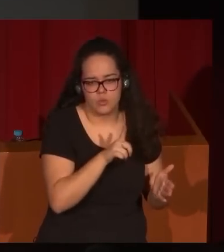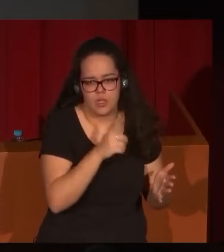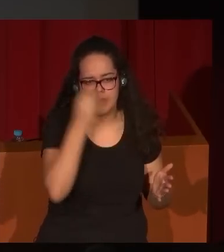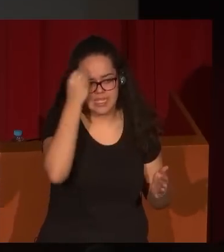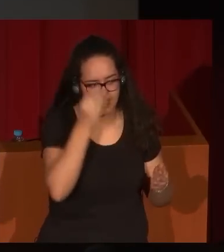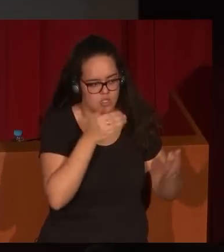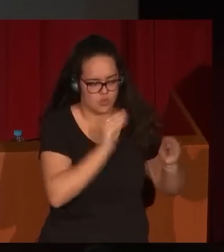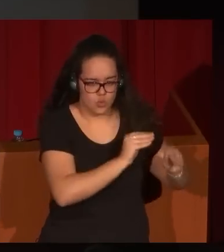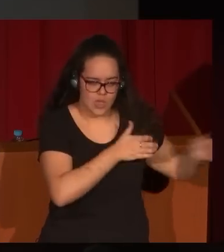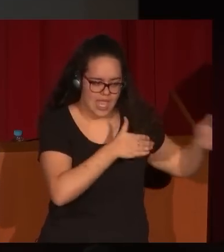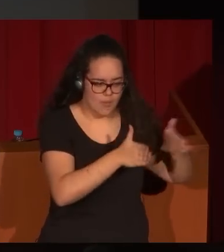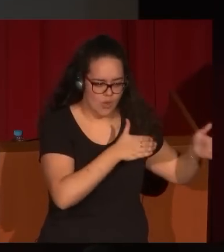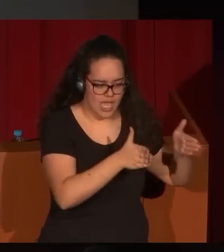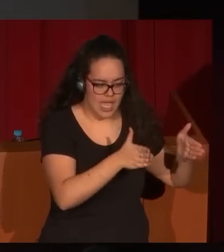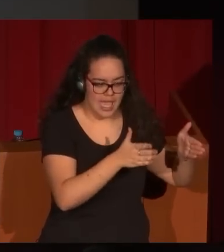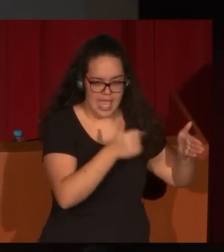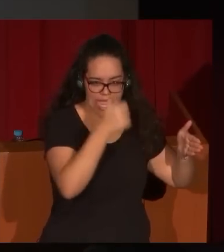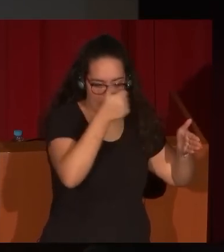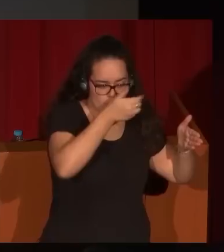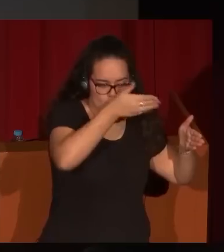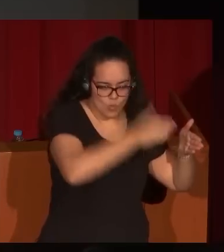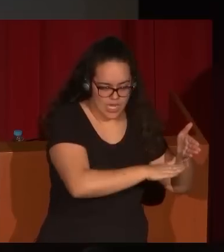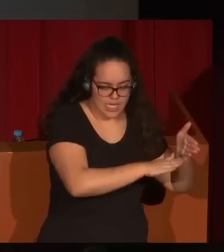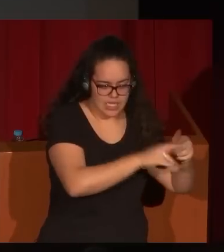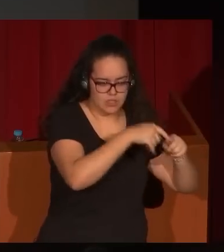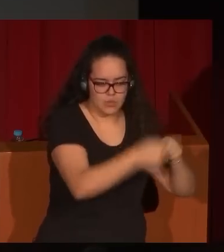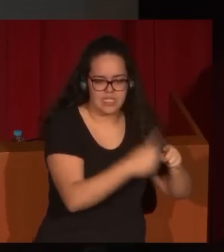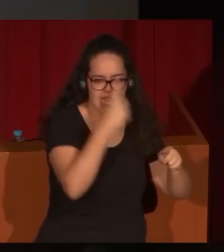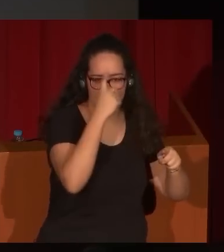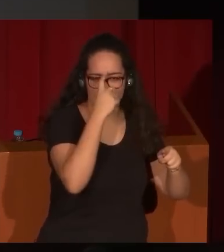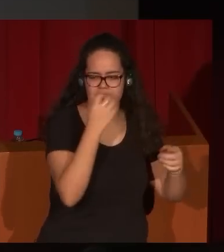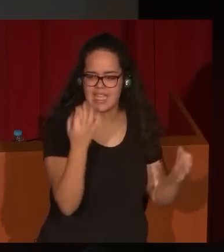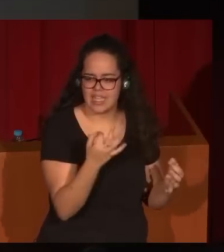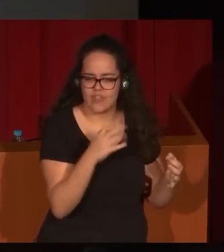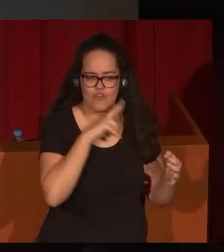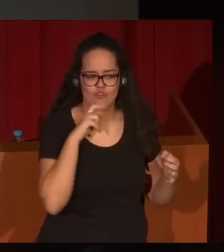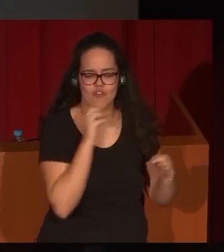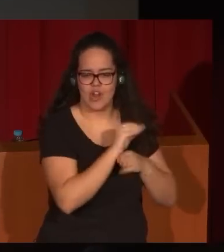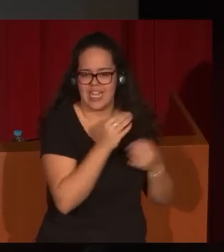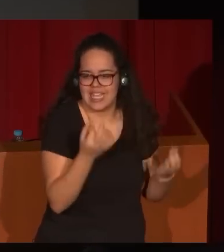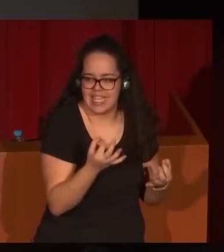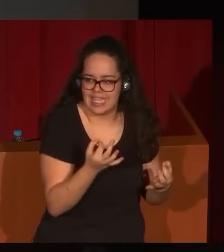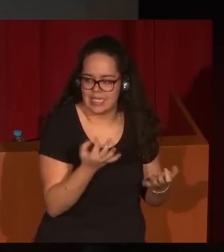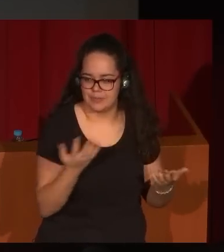propio tiempo? Nada más morir, ¿qué se recuerda de él y qué se pone en valor? Para empezar, sorprende que